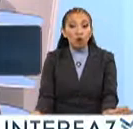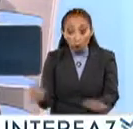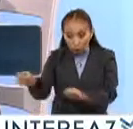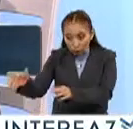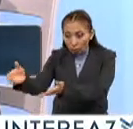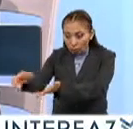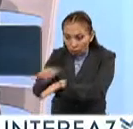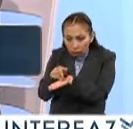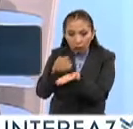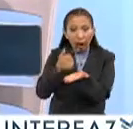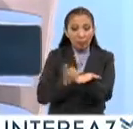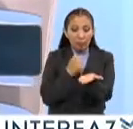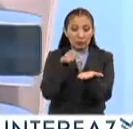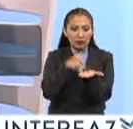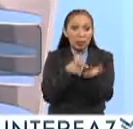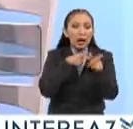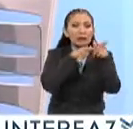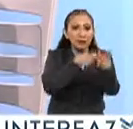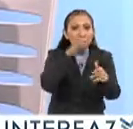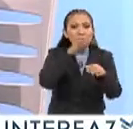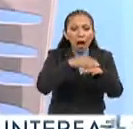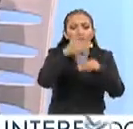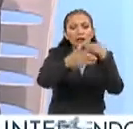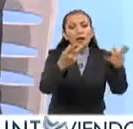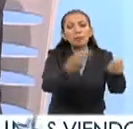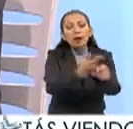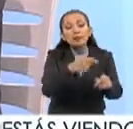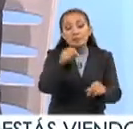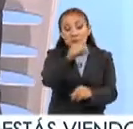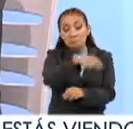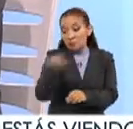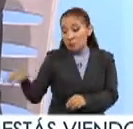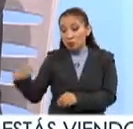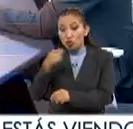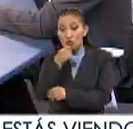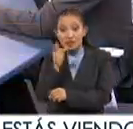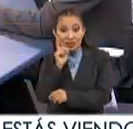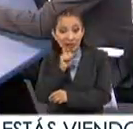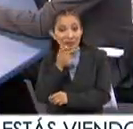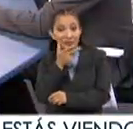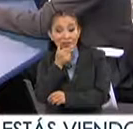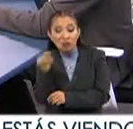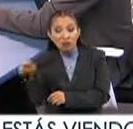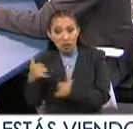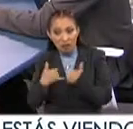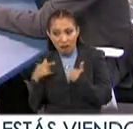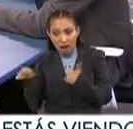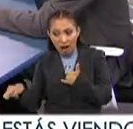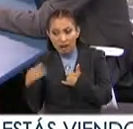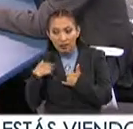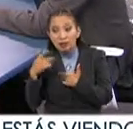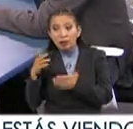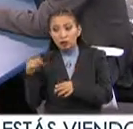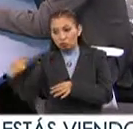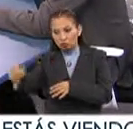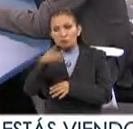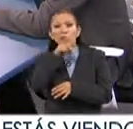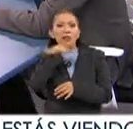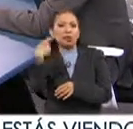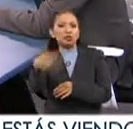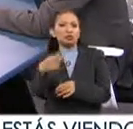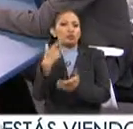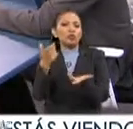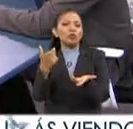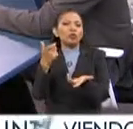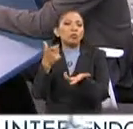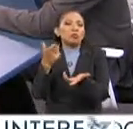continuidad en el ejercicio y que las propias niñas, niños y adolescentes sepan que lo que mientras sus papás expresan que es que